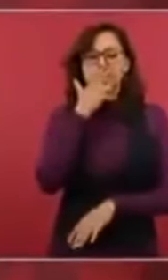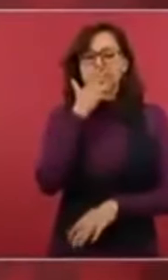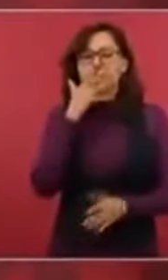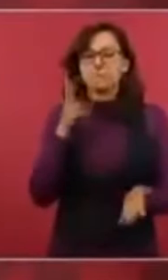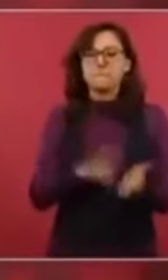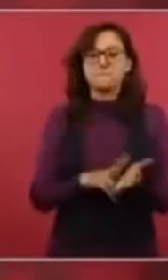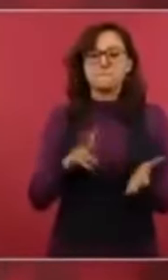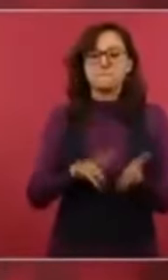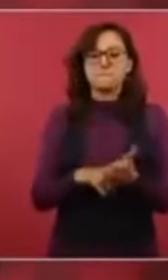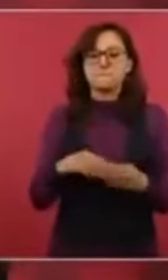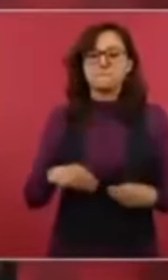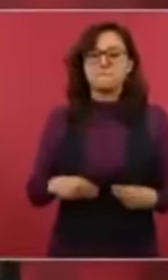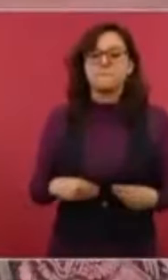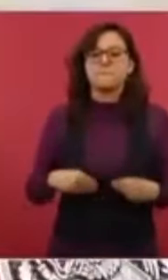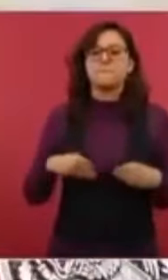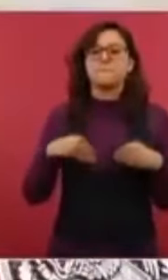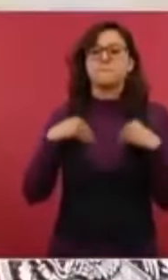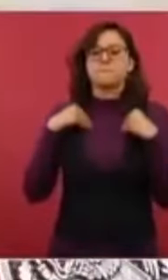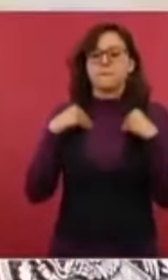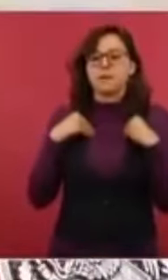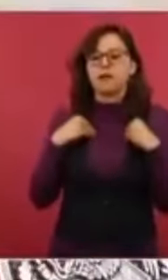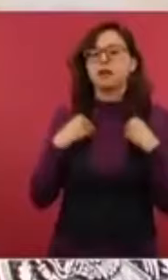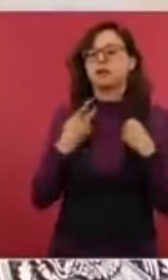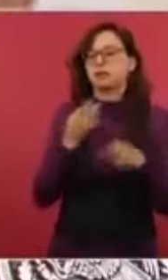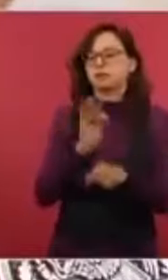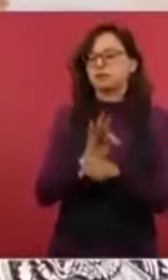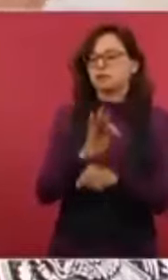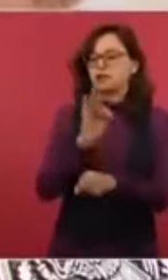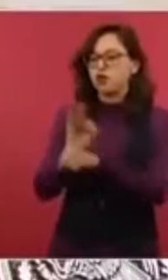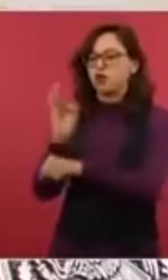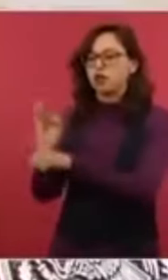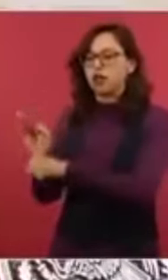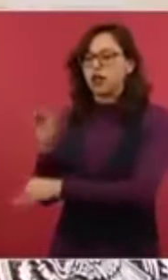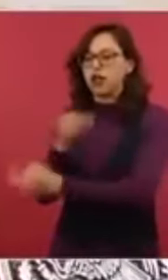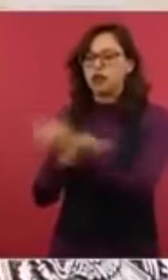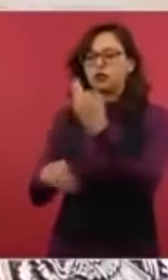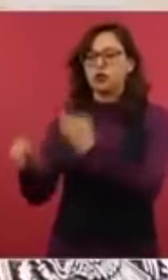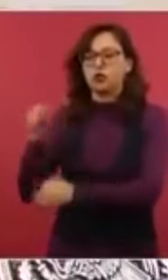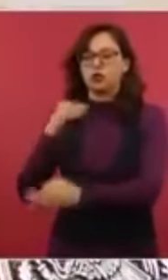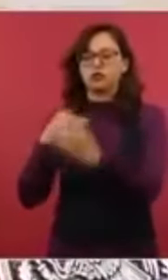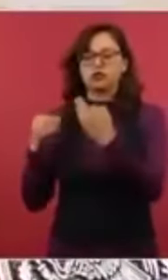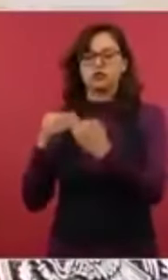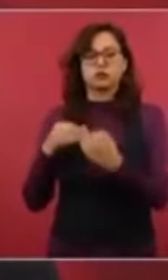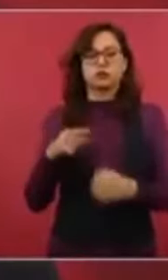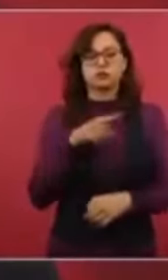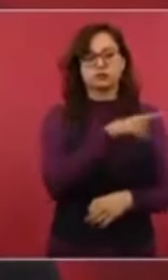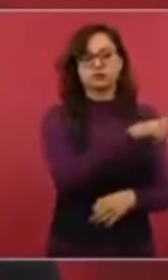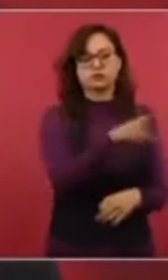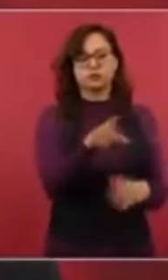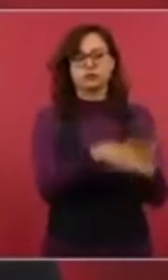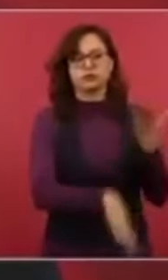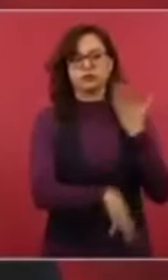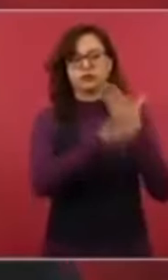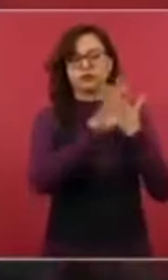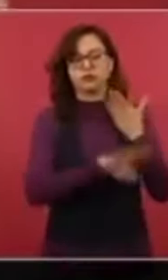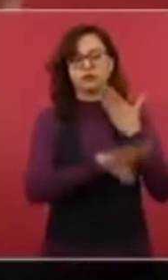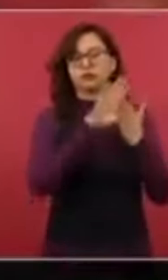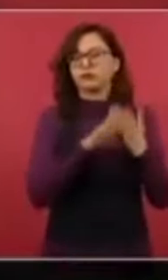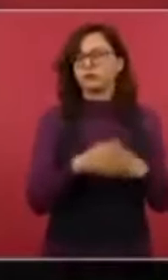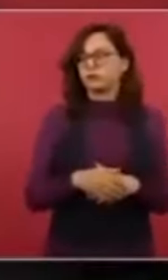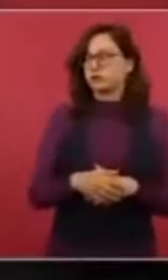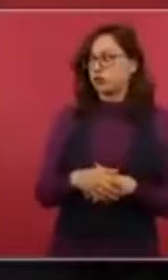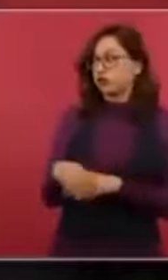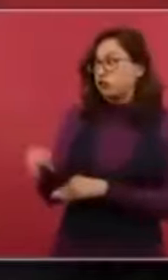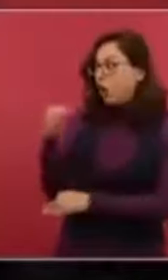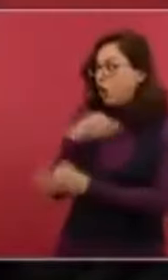Fue un desliz, no, así pienso, nada más